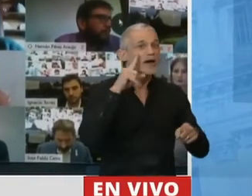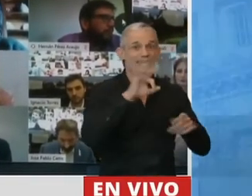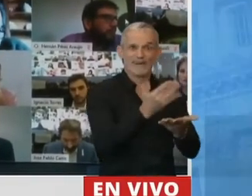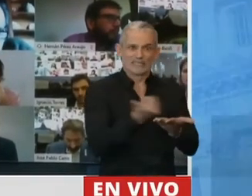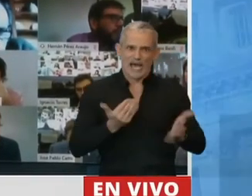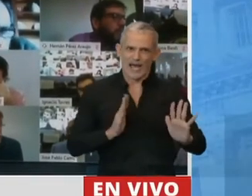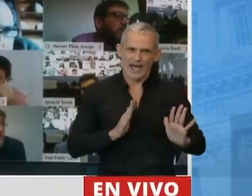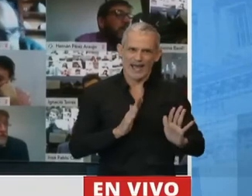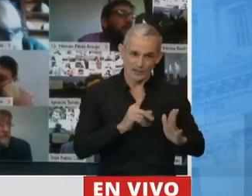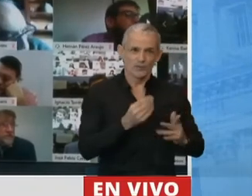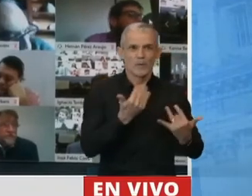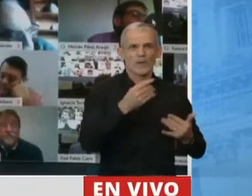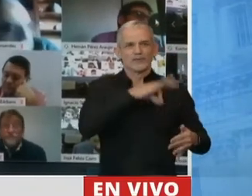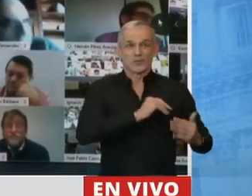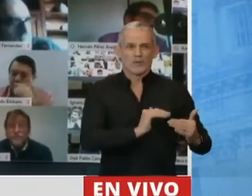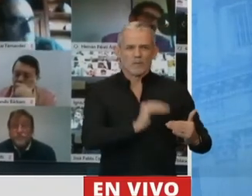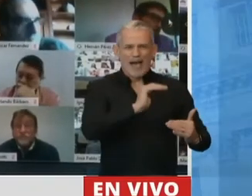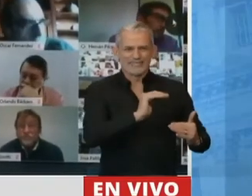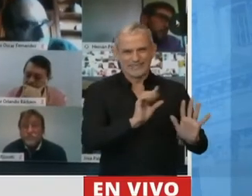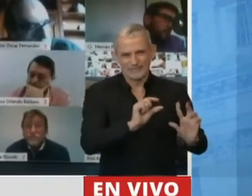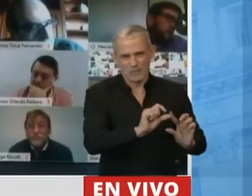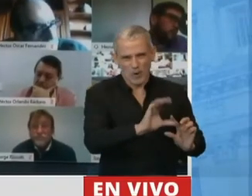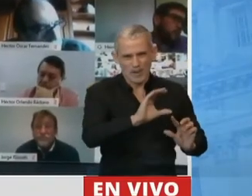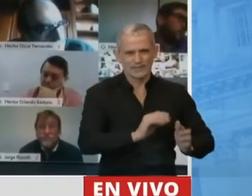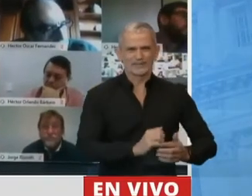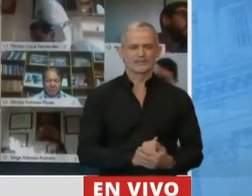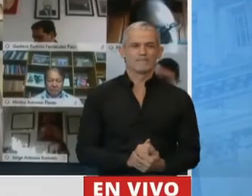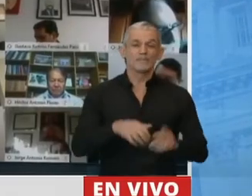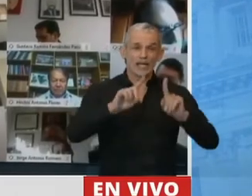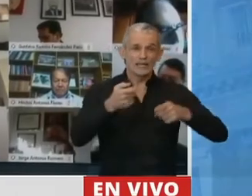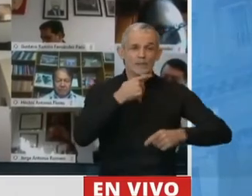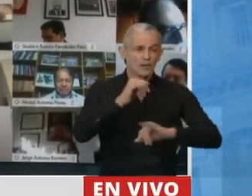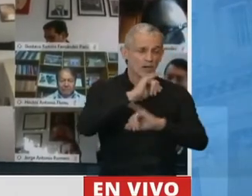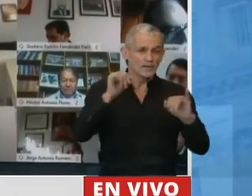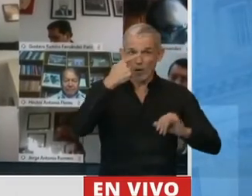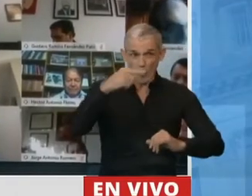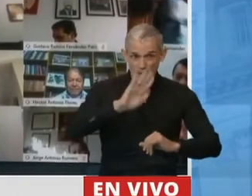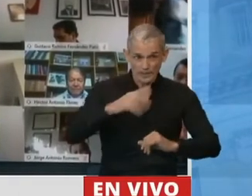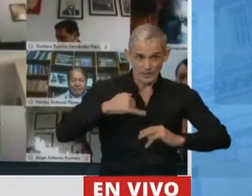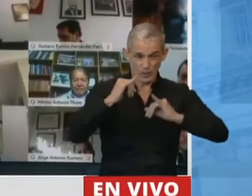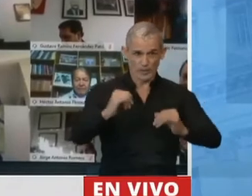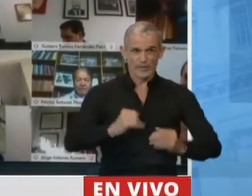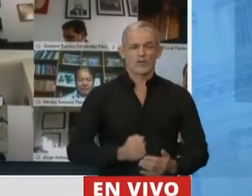permita tener mayores ingresos. También quiero decirle por último, Presidente,